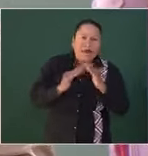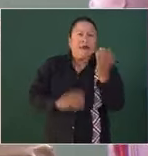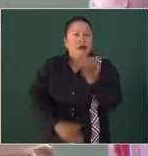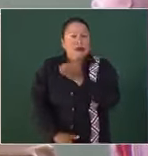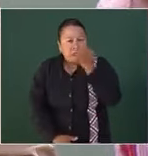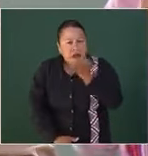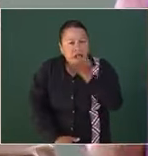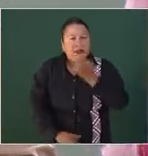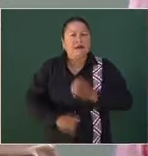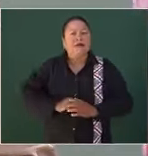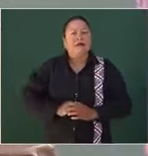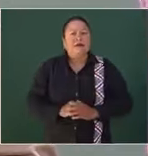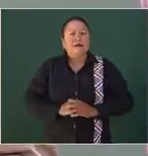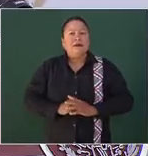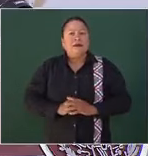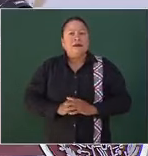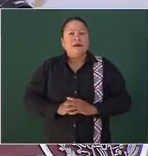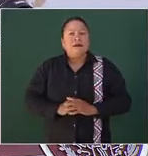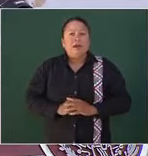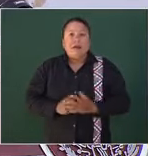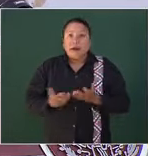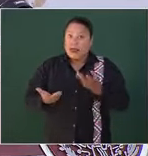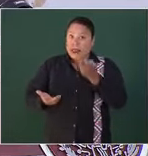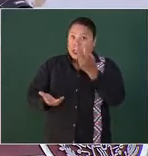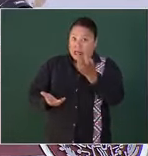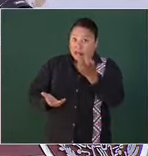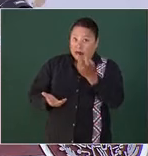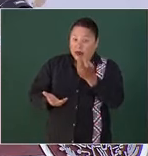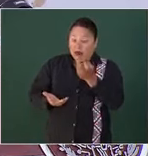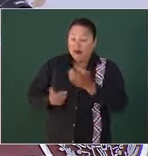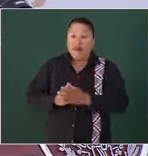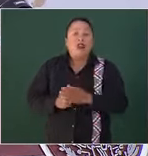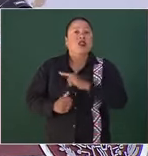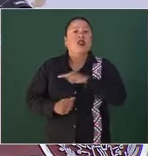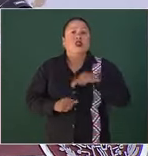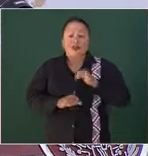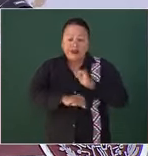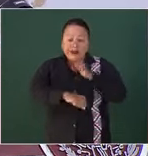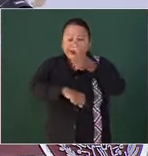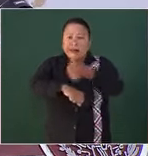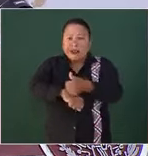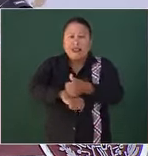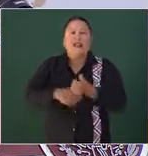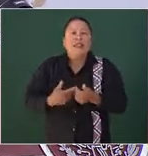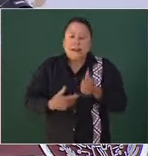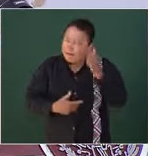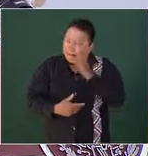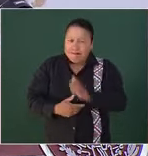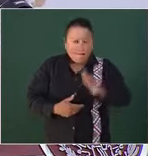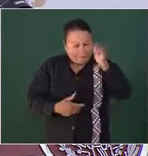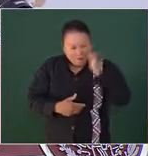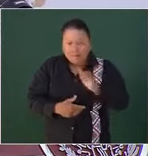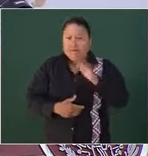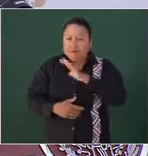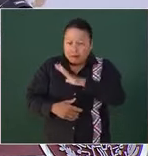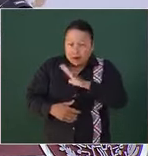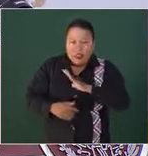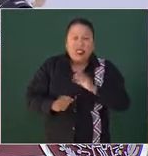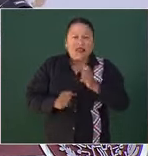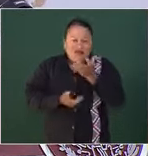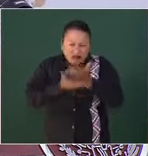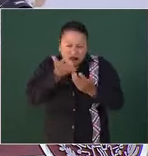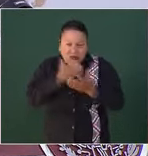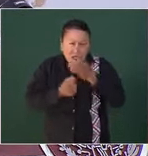escuelas. Con ese propósito, implementamos de manera permanente la estrategia